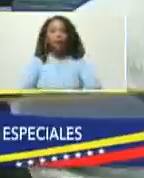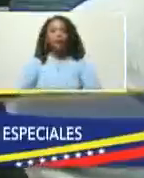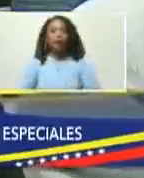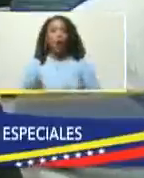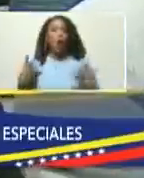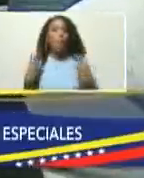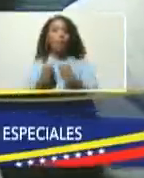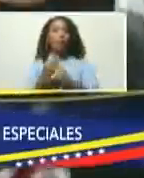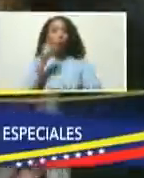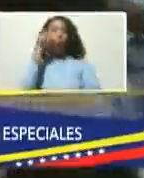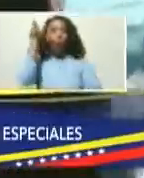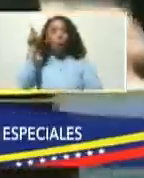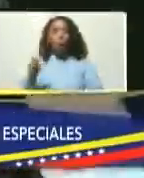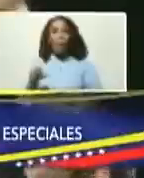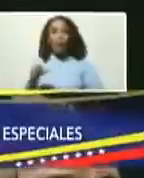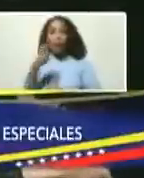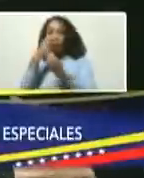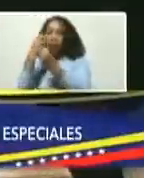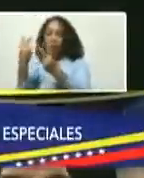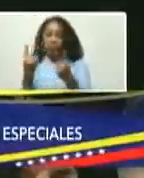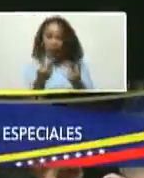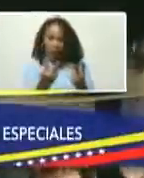compañero Alejandro Terán, bienvenido.